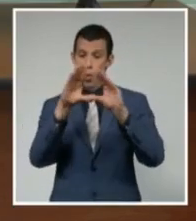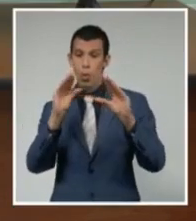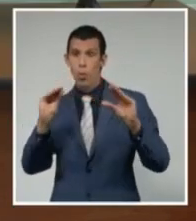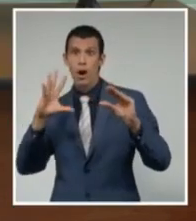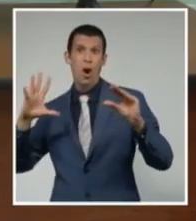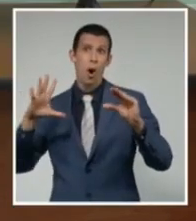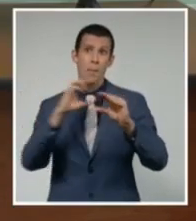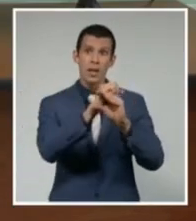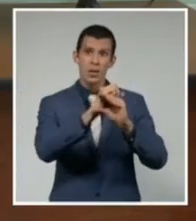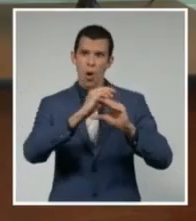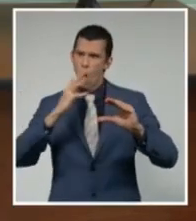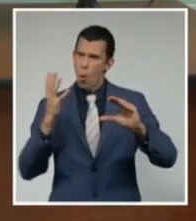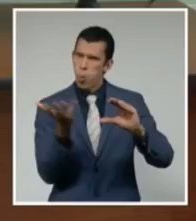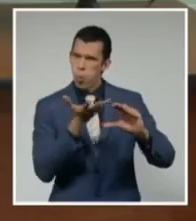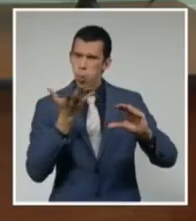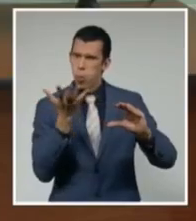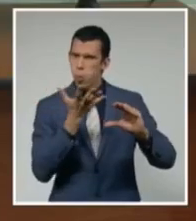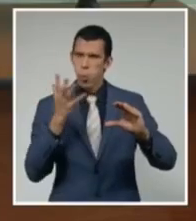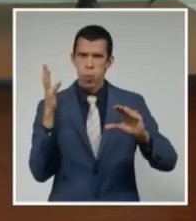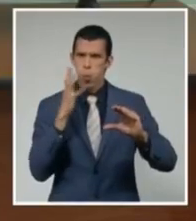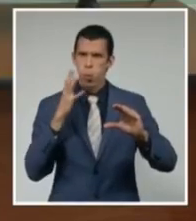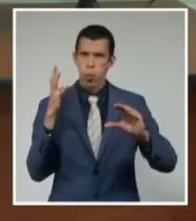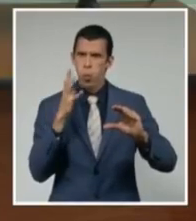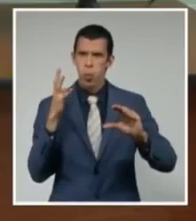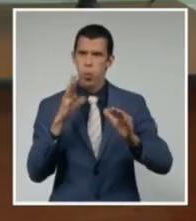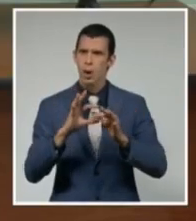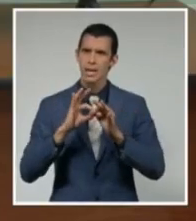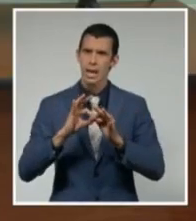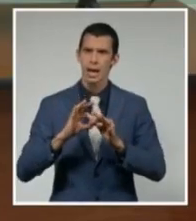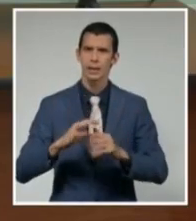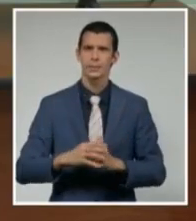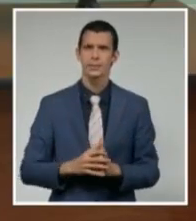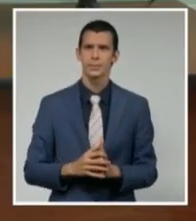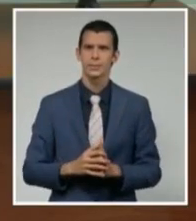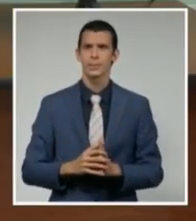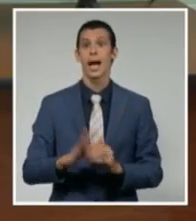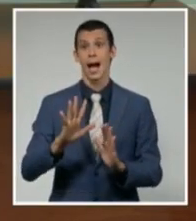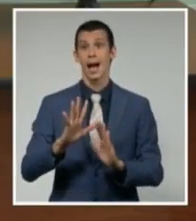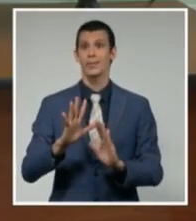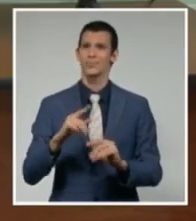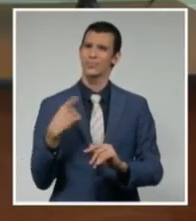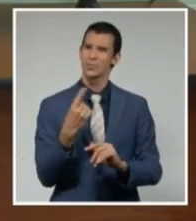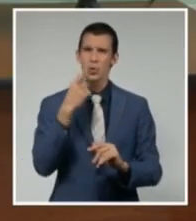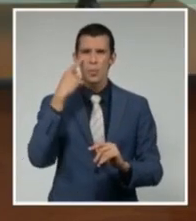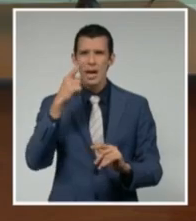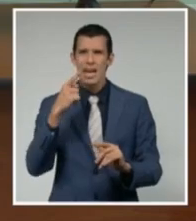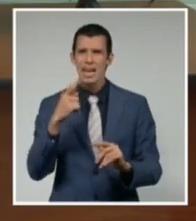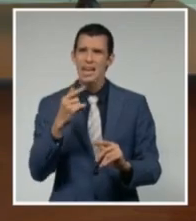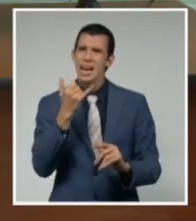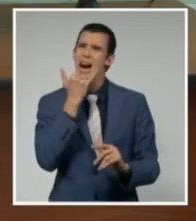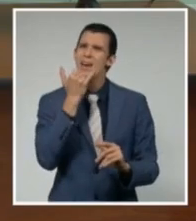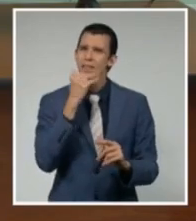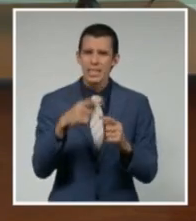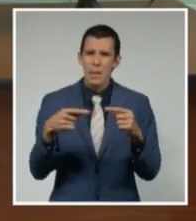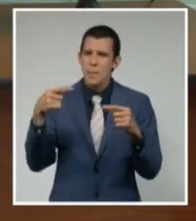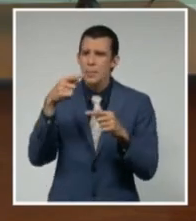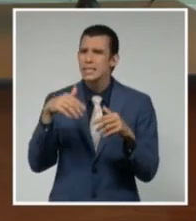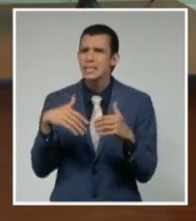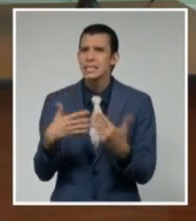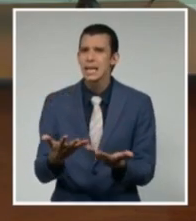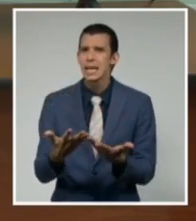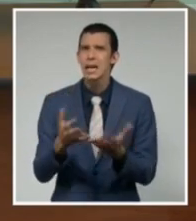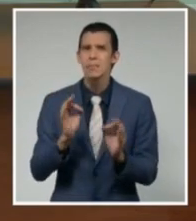a los impactos esperados. Ya incluso se están sintiendo algunos. A las 11 y 5 de la mañana, en